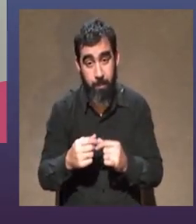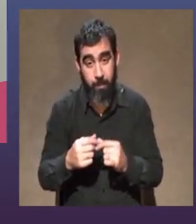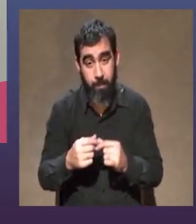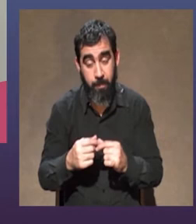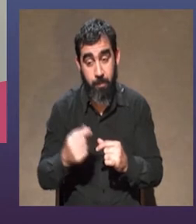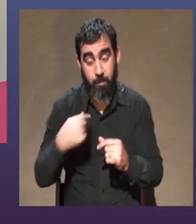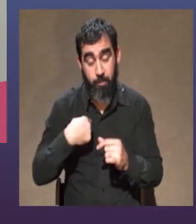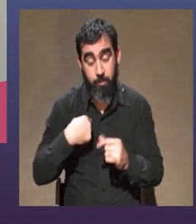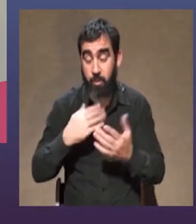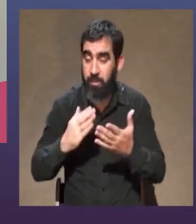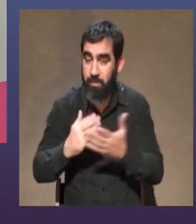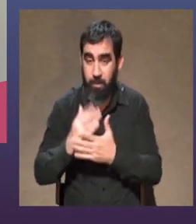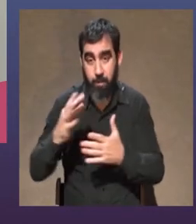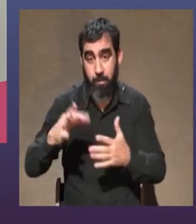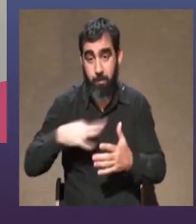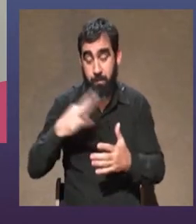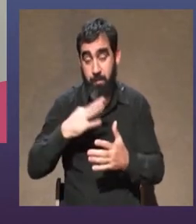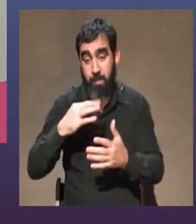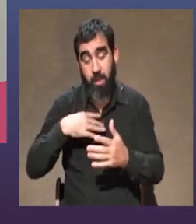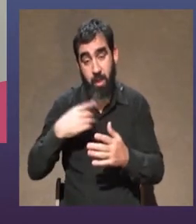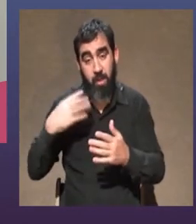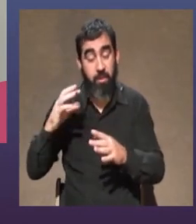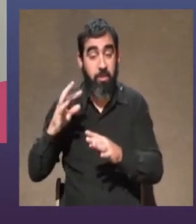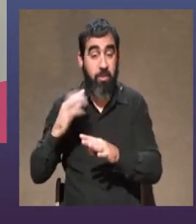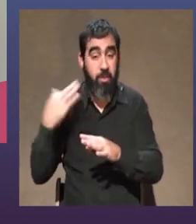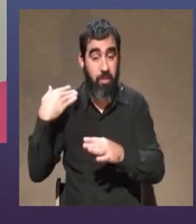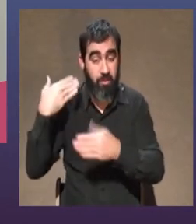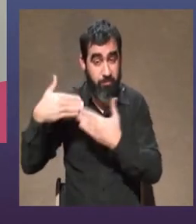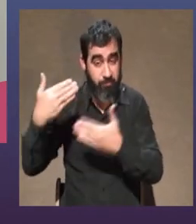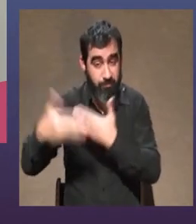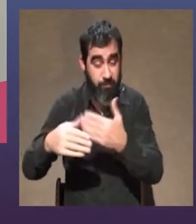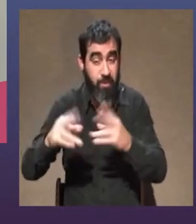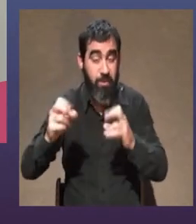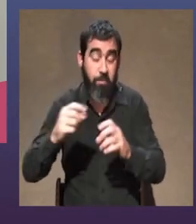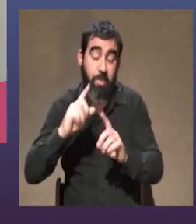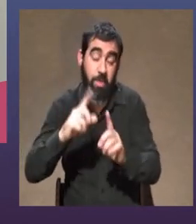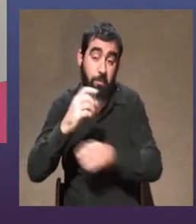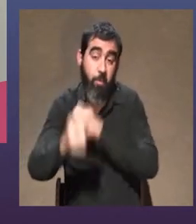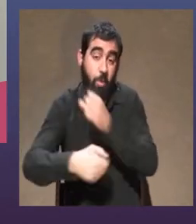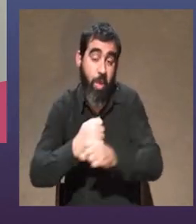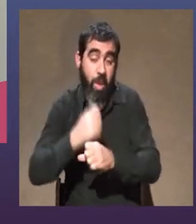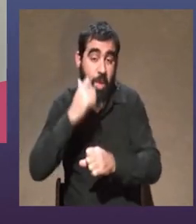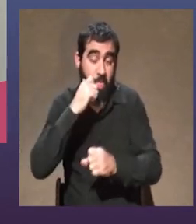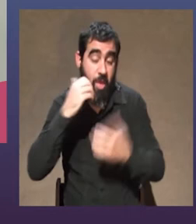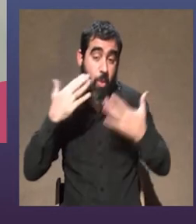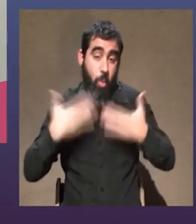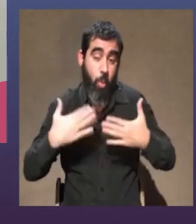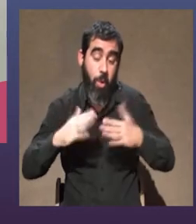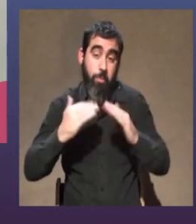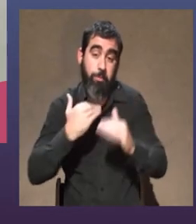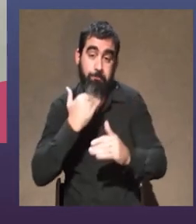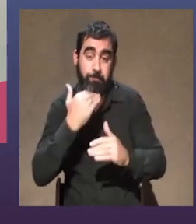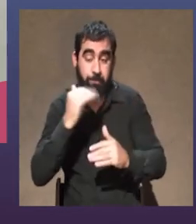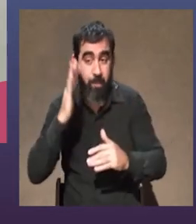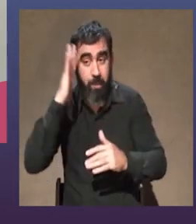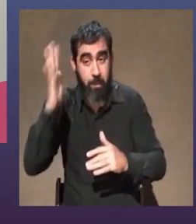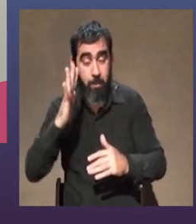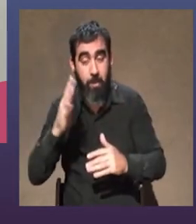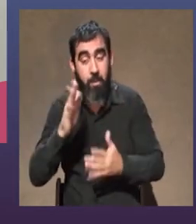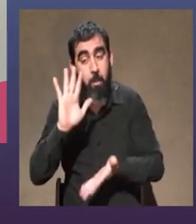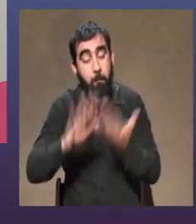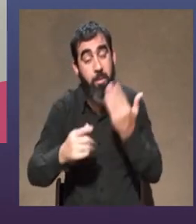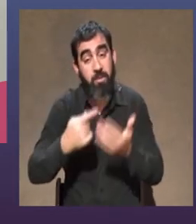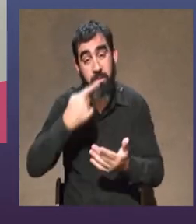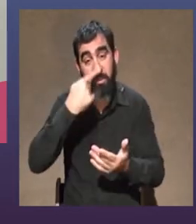que me ha pasado conforme pasa el tiempo, seguramente debe tener que ver con los años en el cuerpo, con la cédula, es que lo que más me